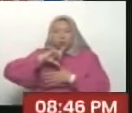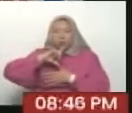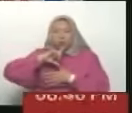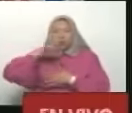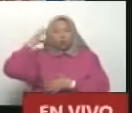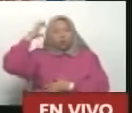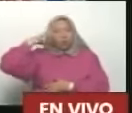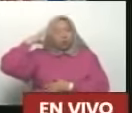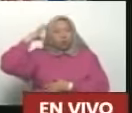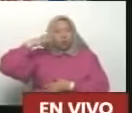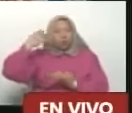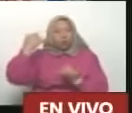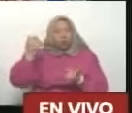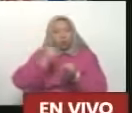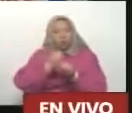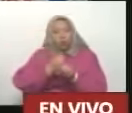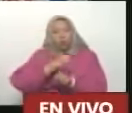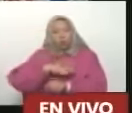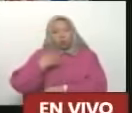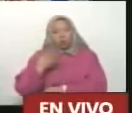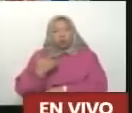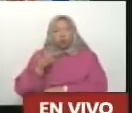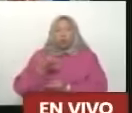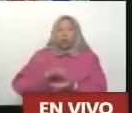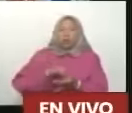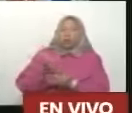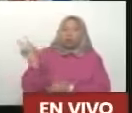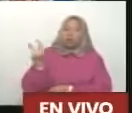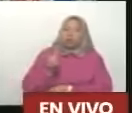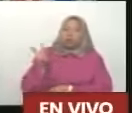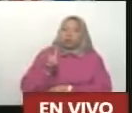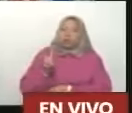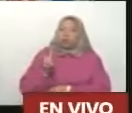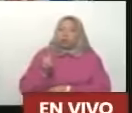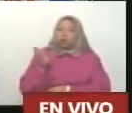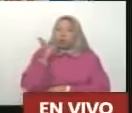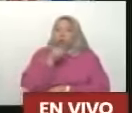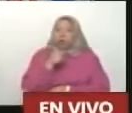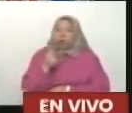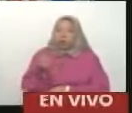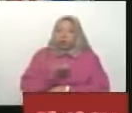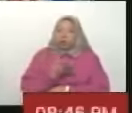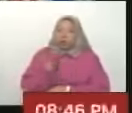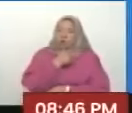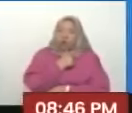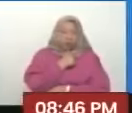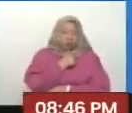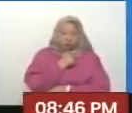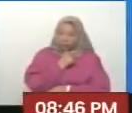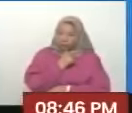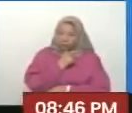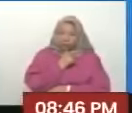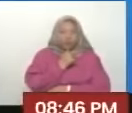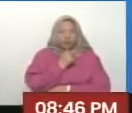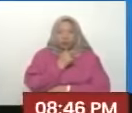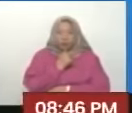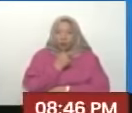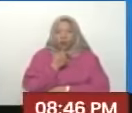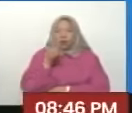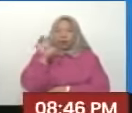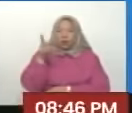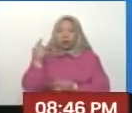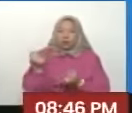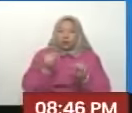Europa, y que ahora pueden irse a sus países y decir ¿dictadura en Venezuela? No señor, dictadura la del capital